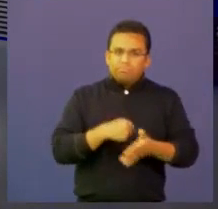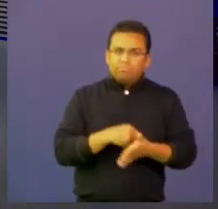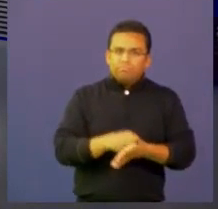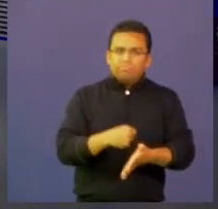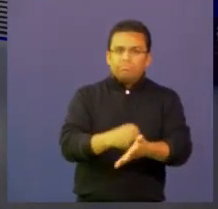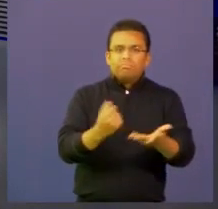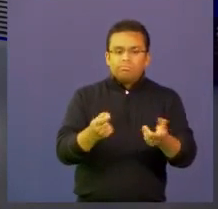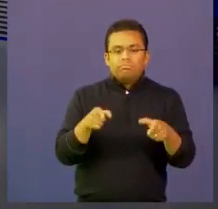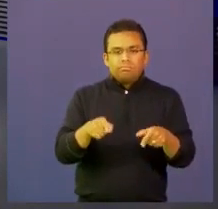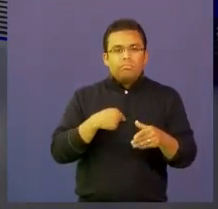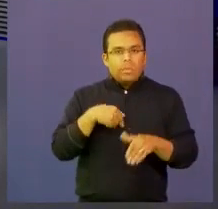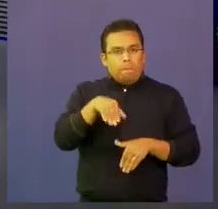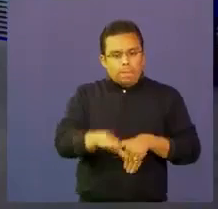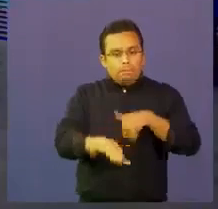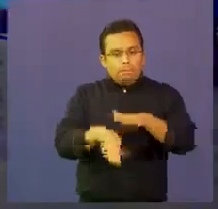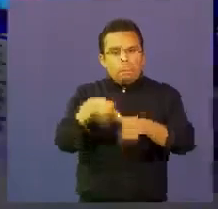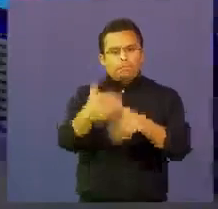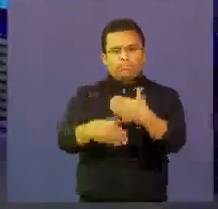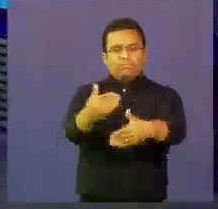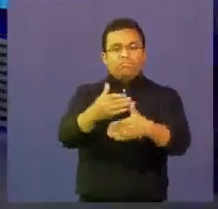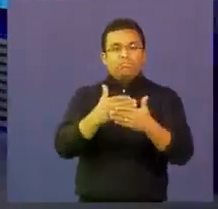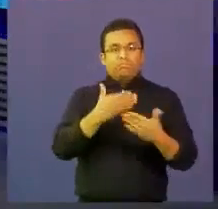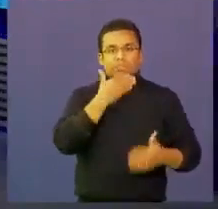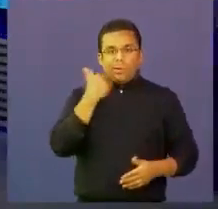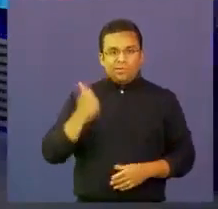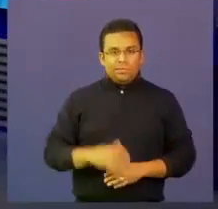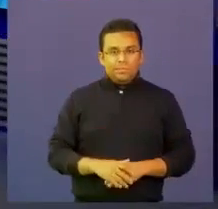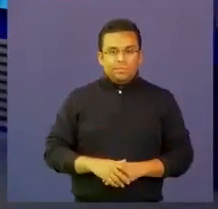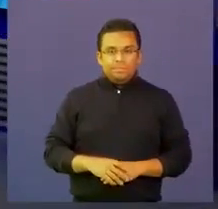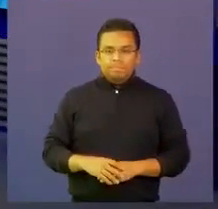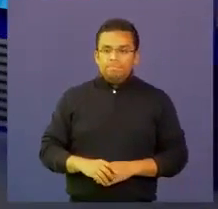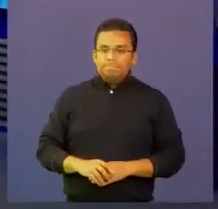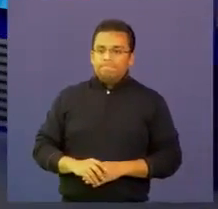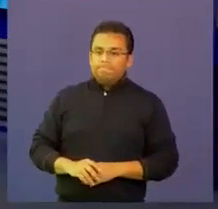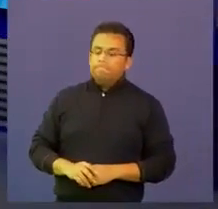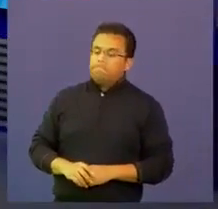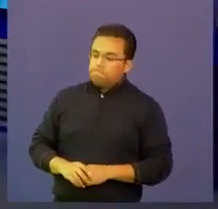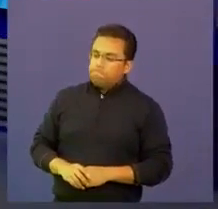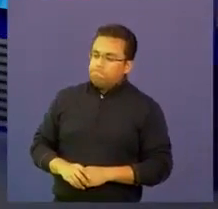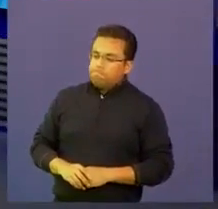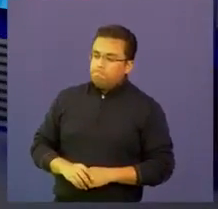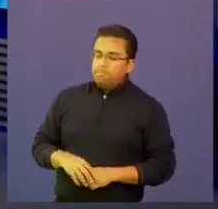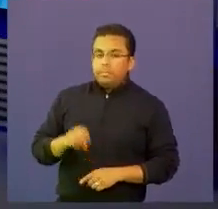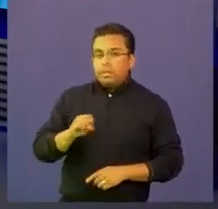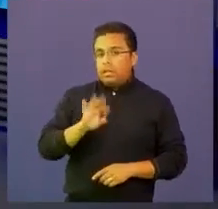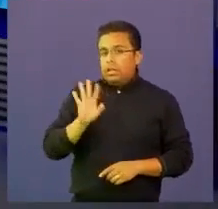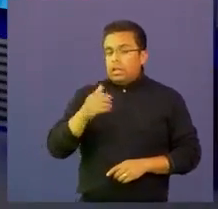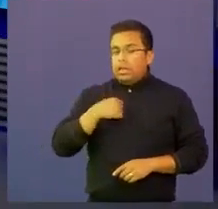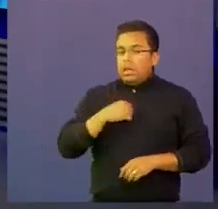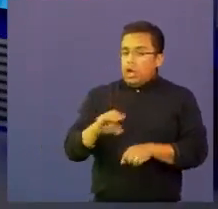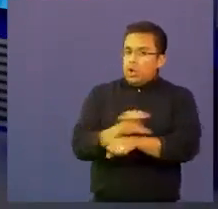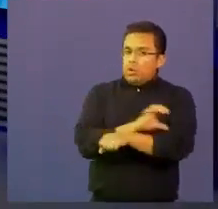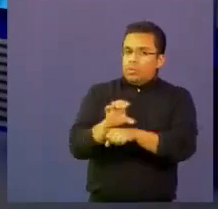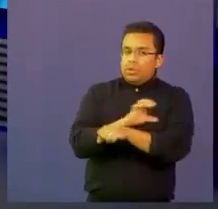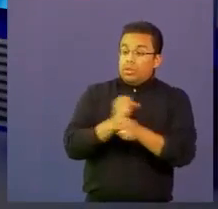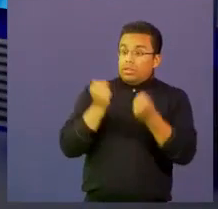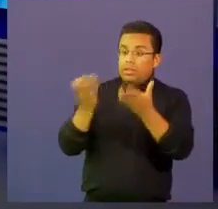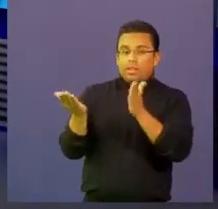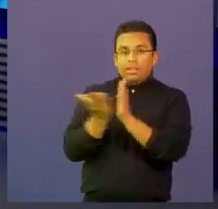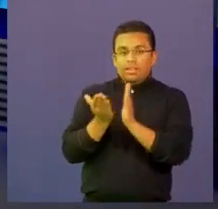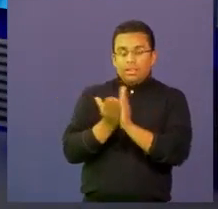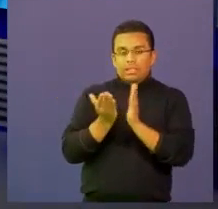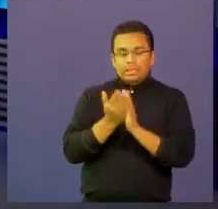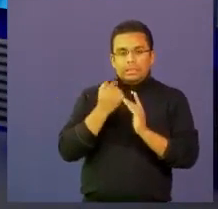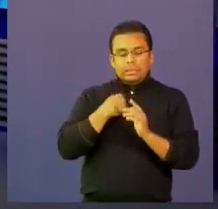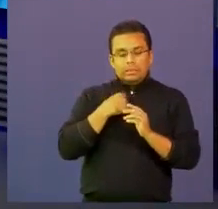que demos grandes pasos. Sí, y computadores para educar. Sí, ha pensado mucho en lo que tú dices. Nosotros en